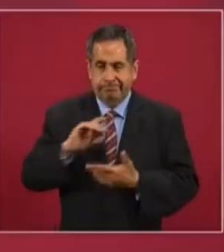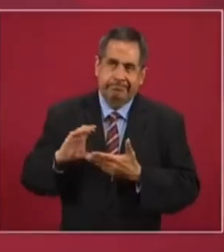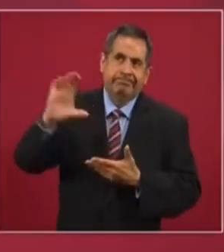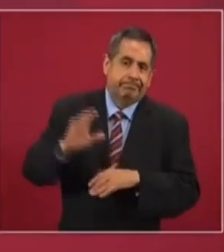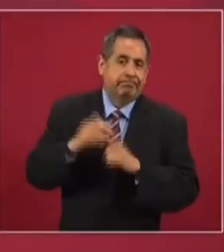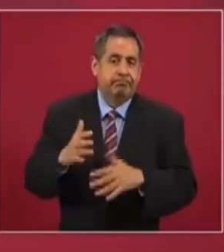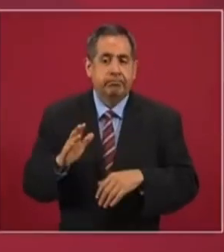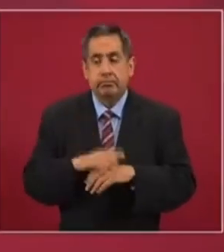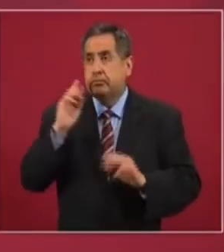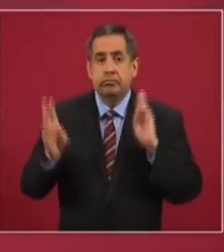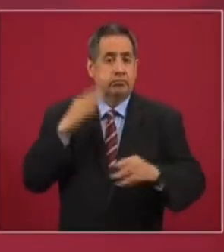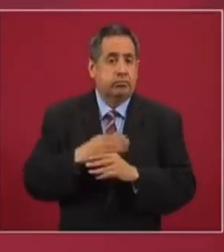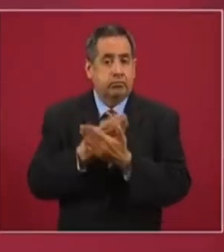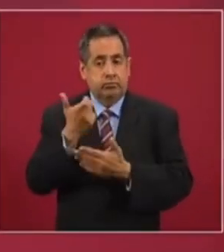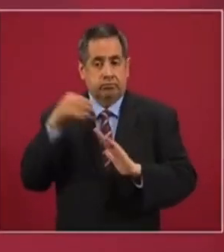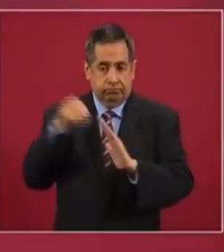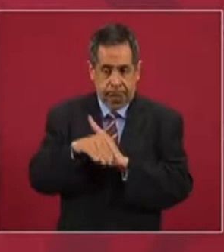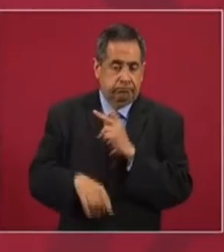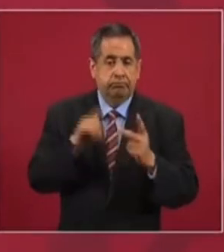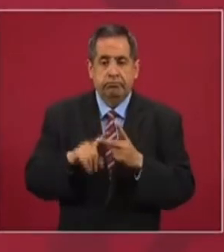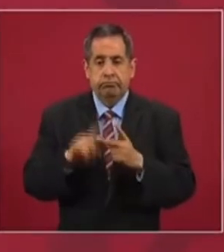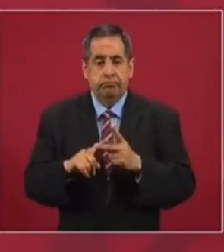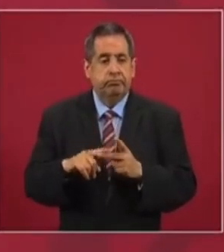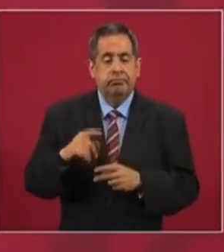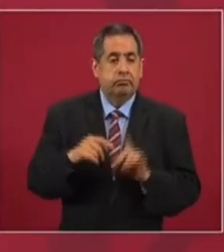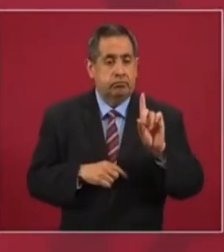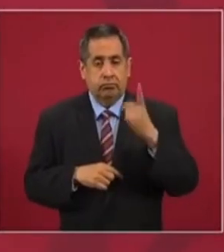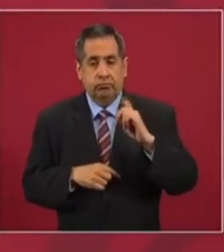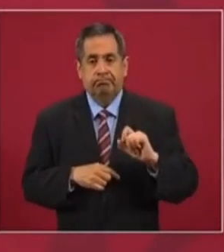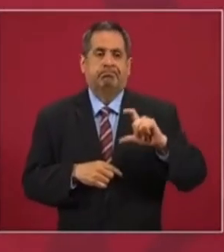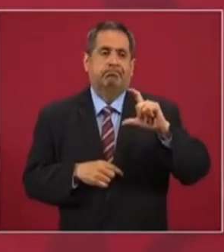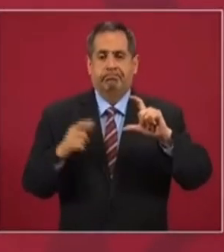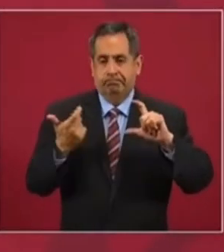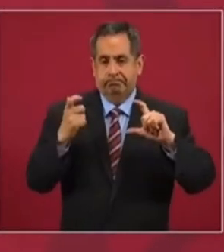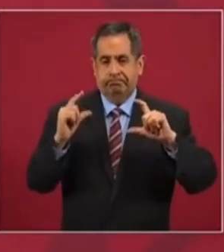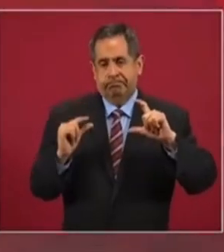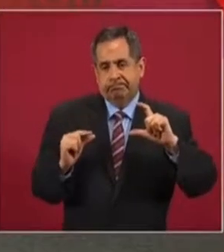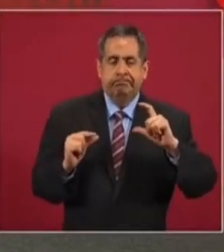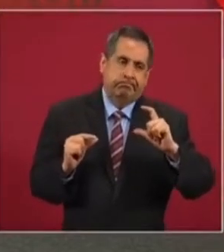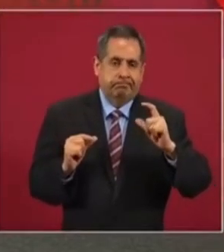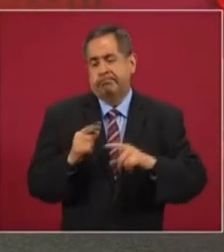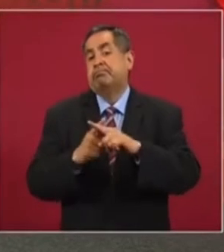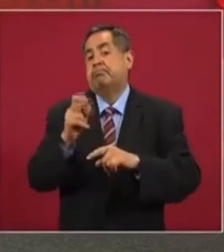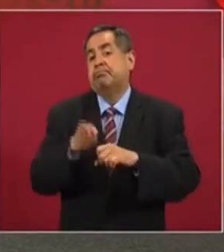factores. Uno, la caída de la economía y dos, por la depreciación del peso debido al COVID.